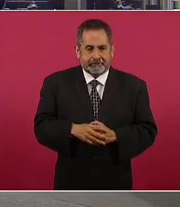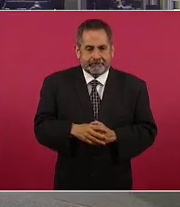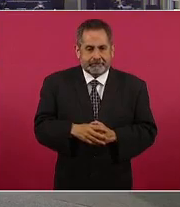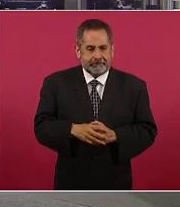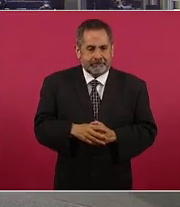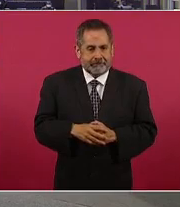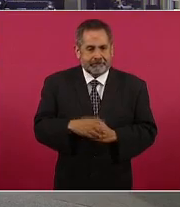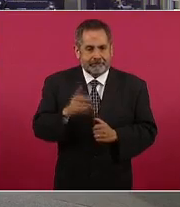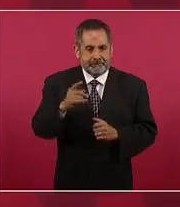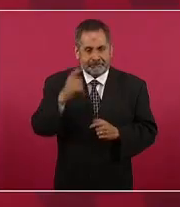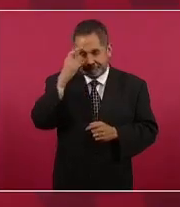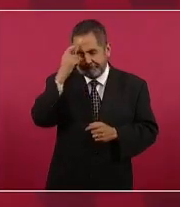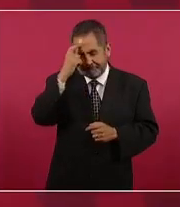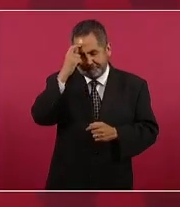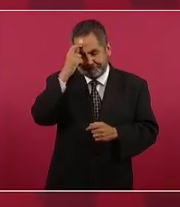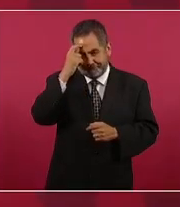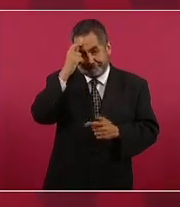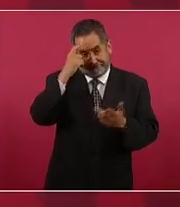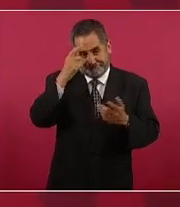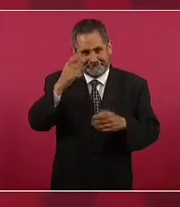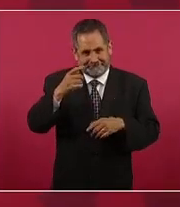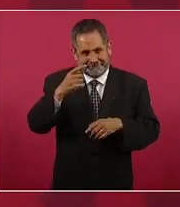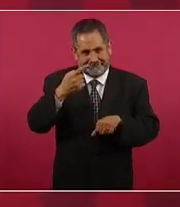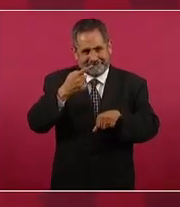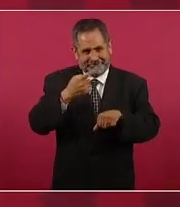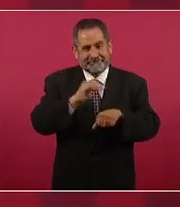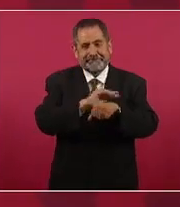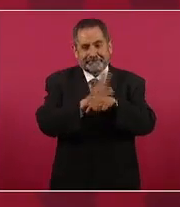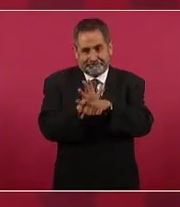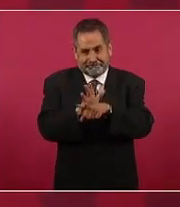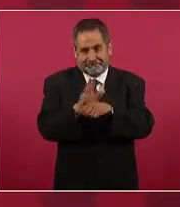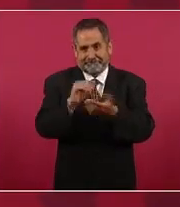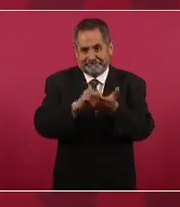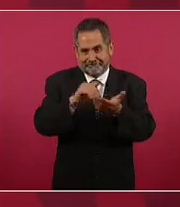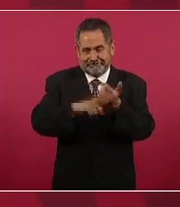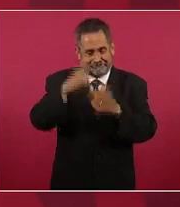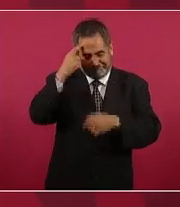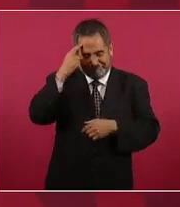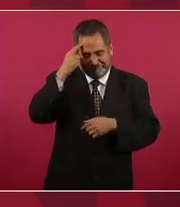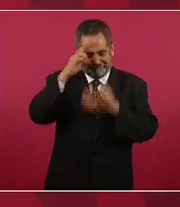la secuela de la del COVID todavía